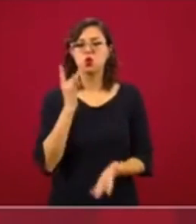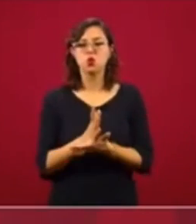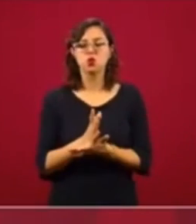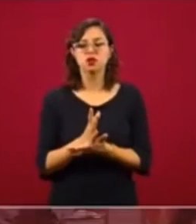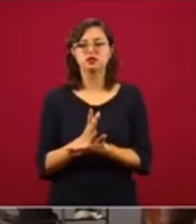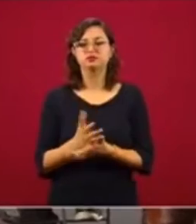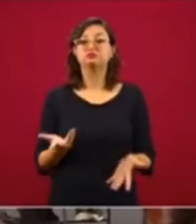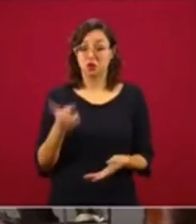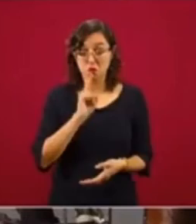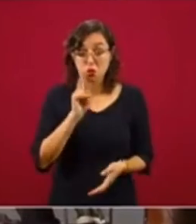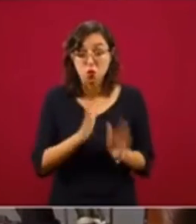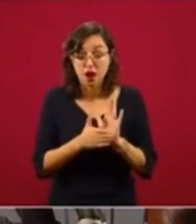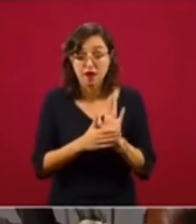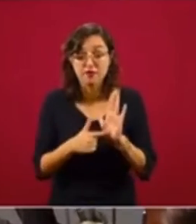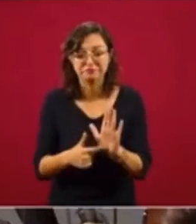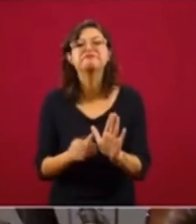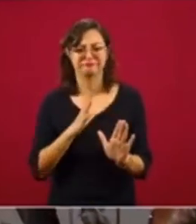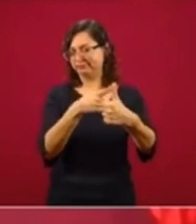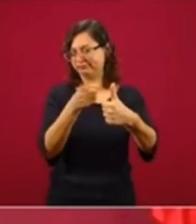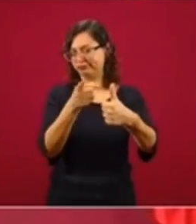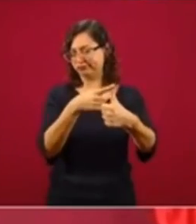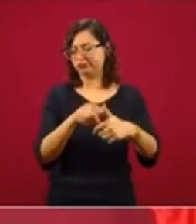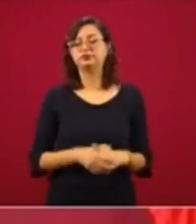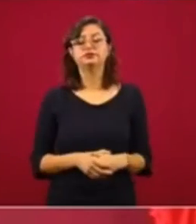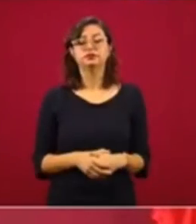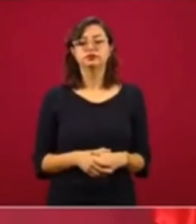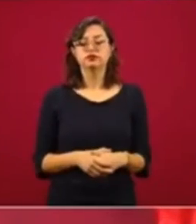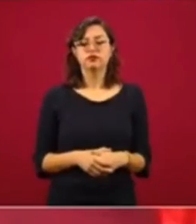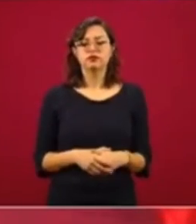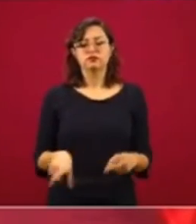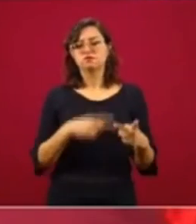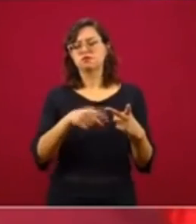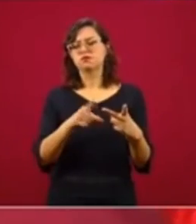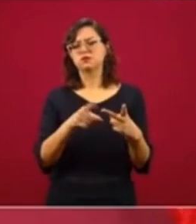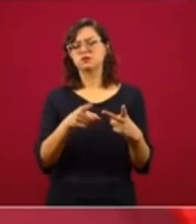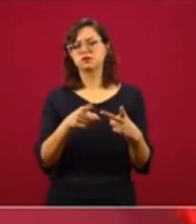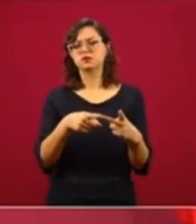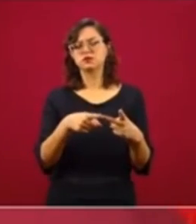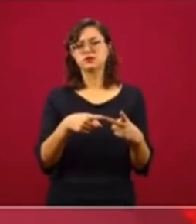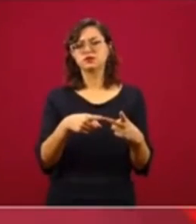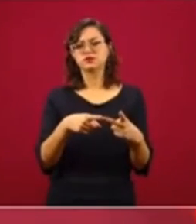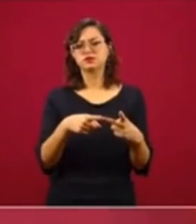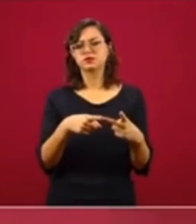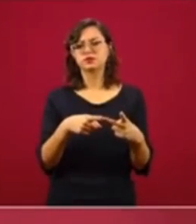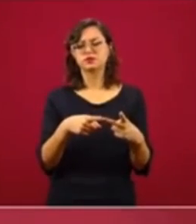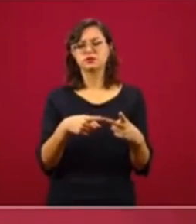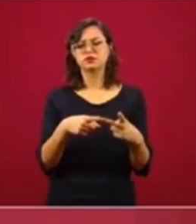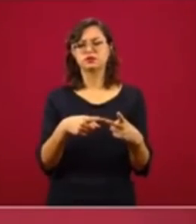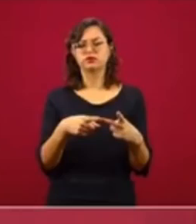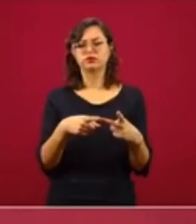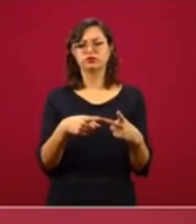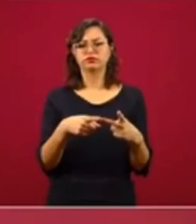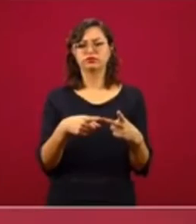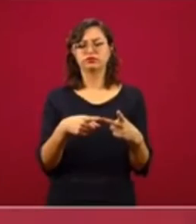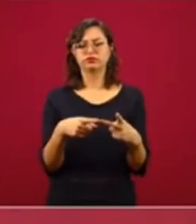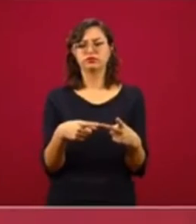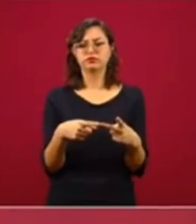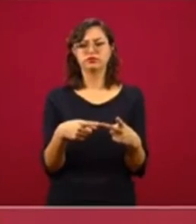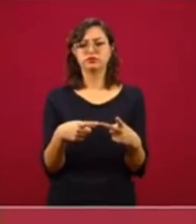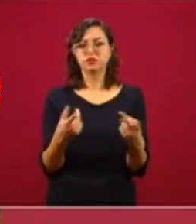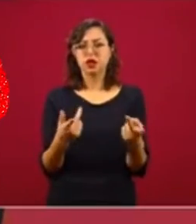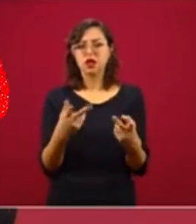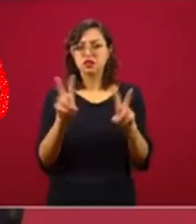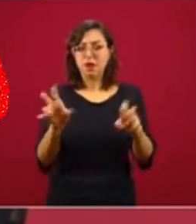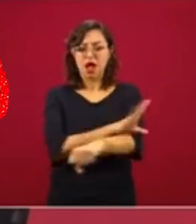Y si me piden pruebas, las tengo. No estamos en contra de la generación de